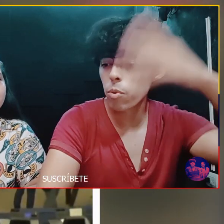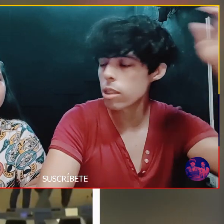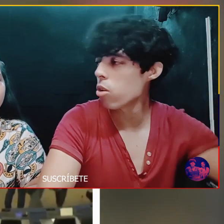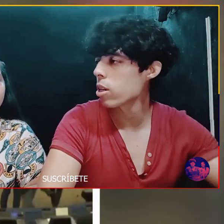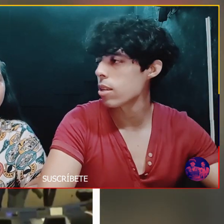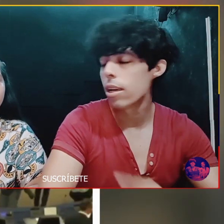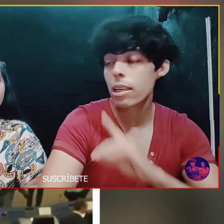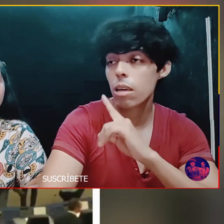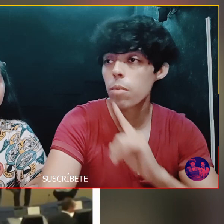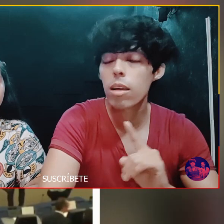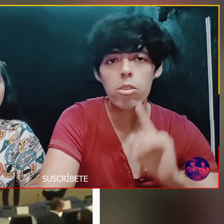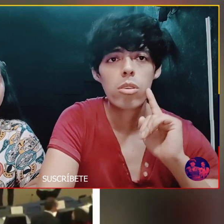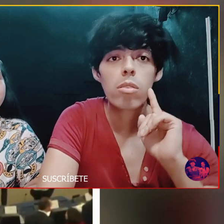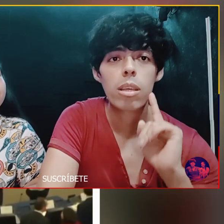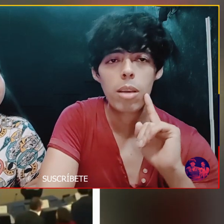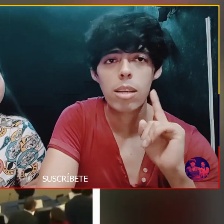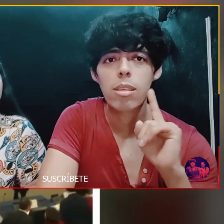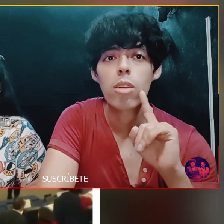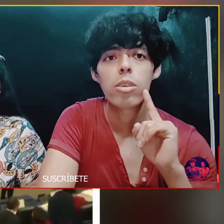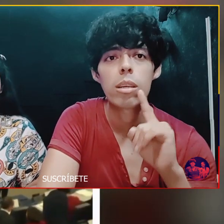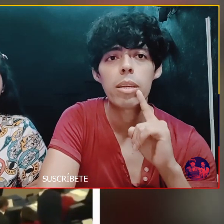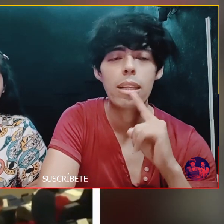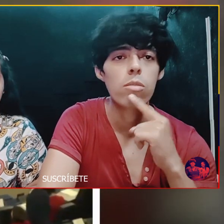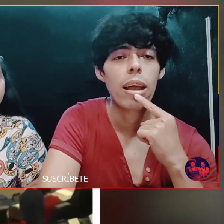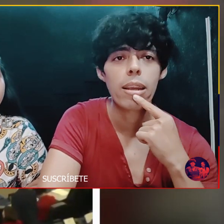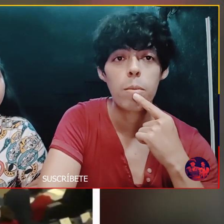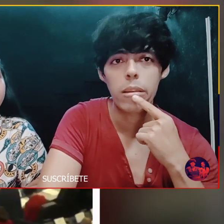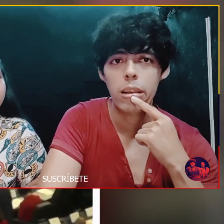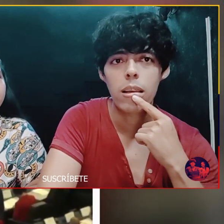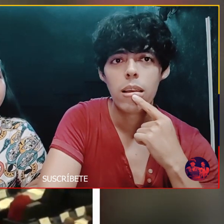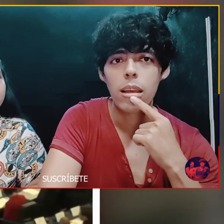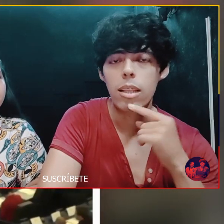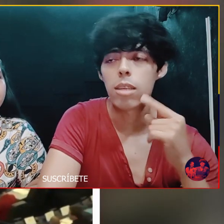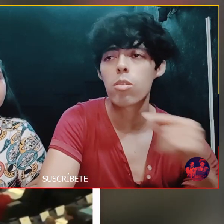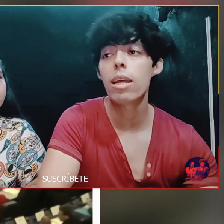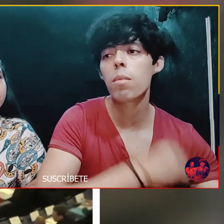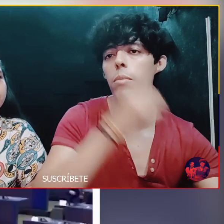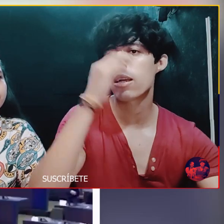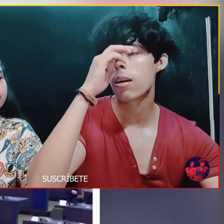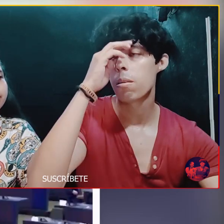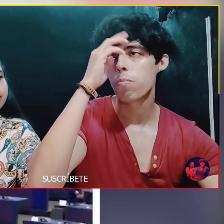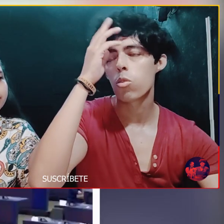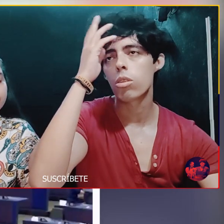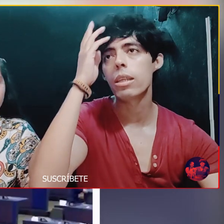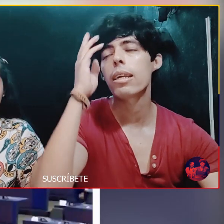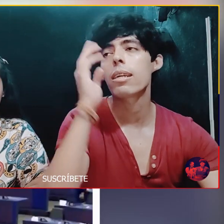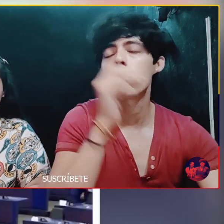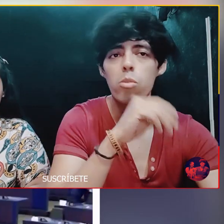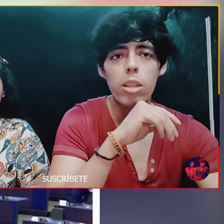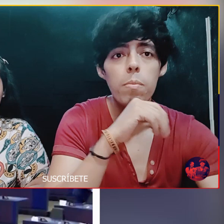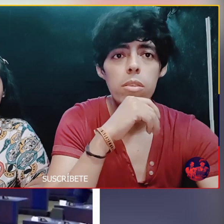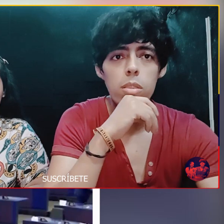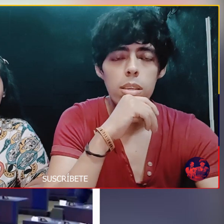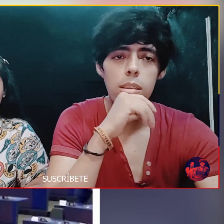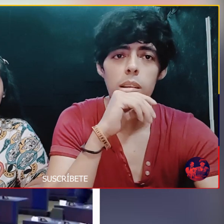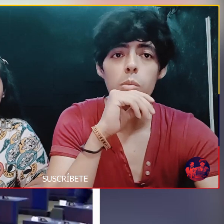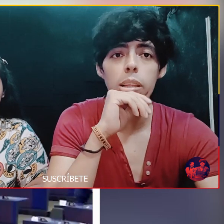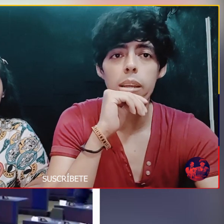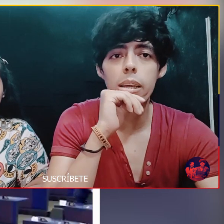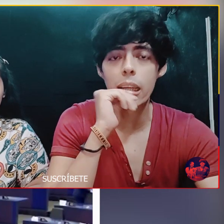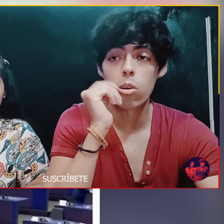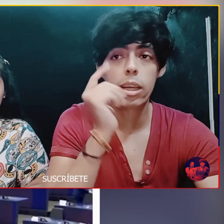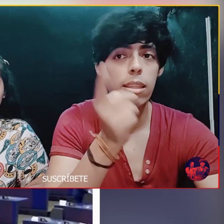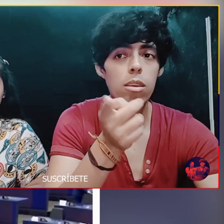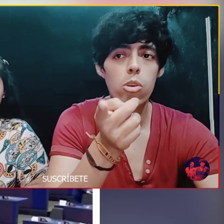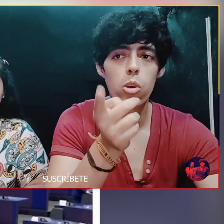Todo el mundo puede decir Lo que sea Y es más Yo creo que deben hacer Algo que se llama Derecho a la réplica El derecho a la réplica Consiste en que Si una persona Se